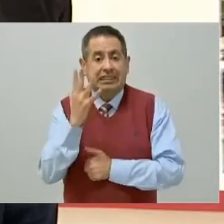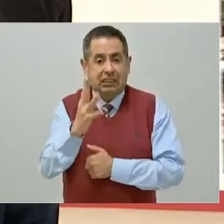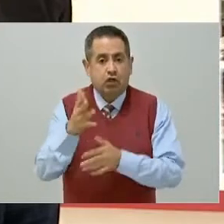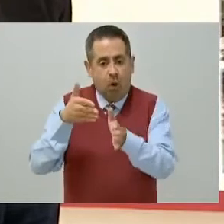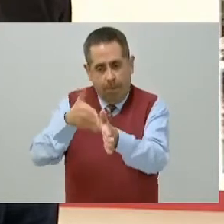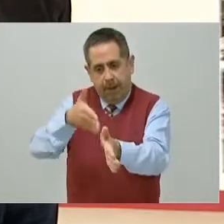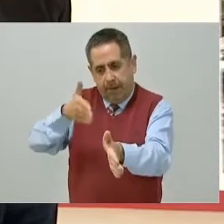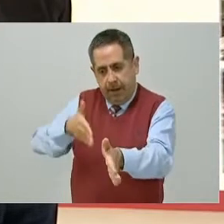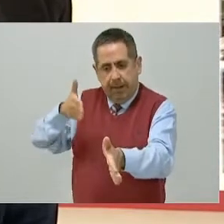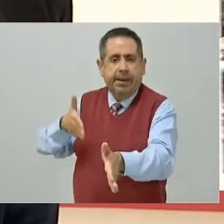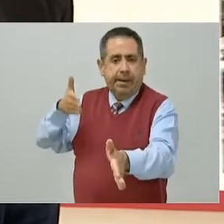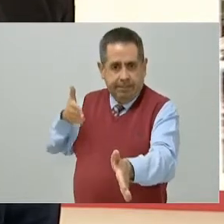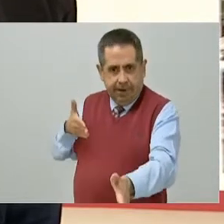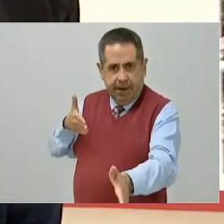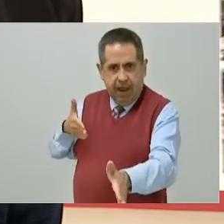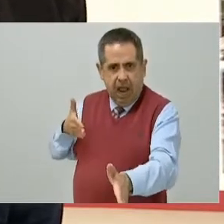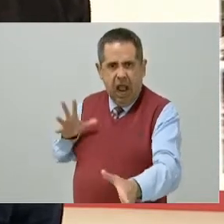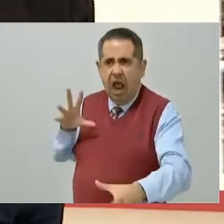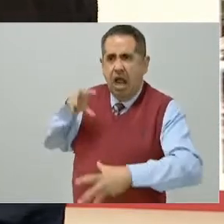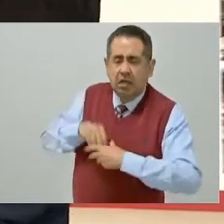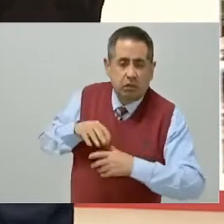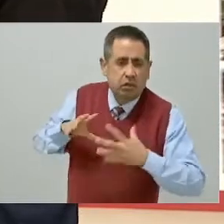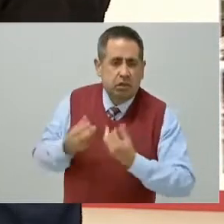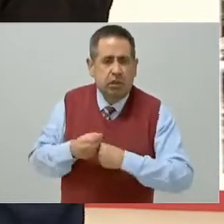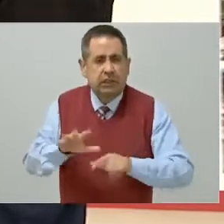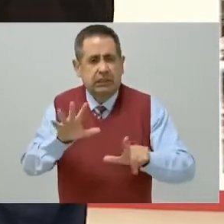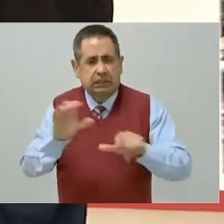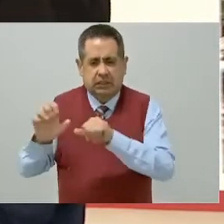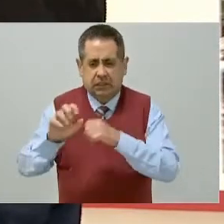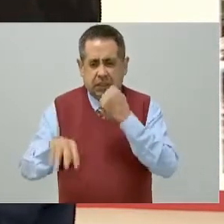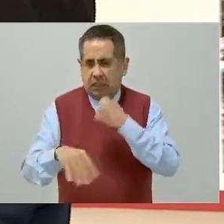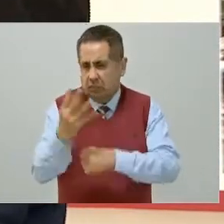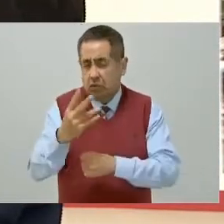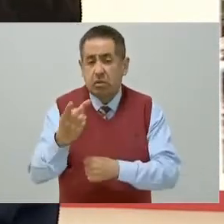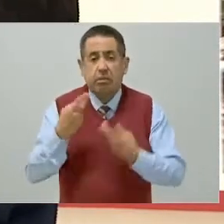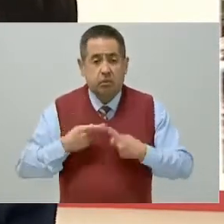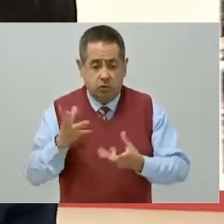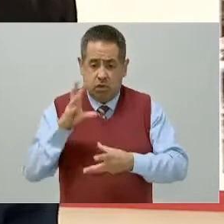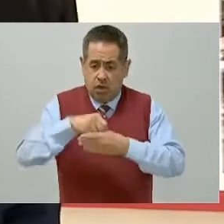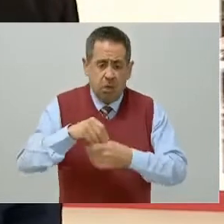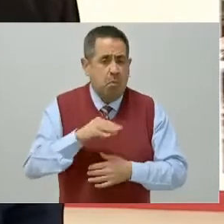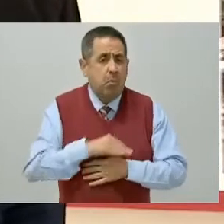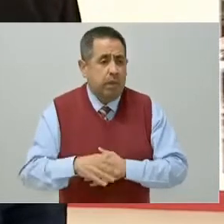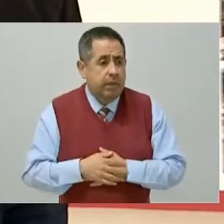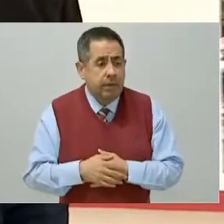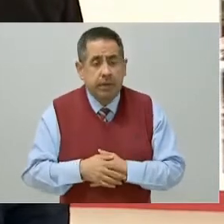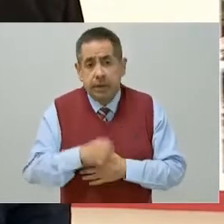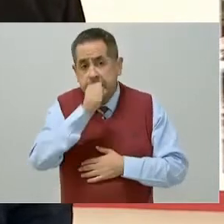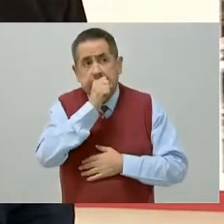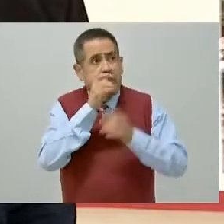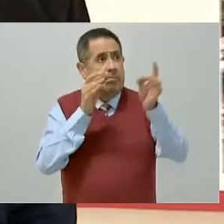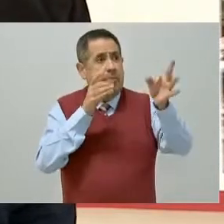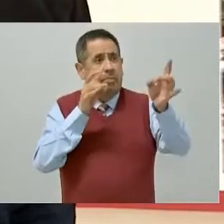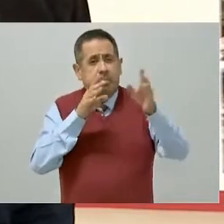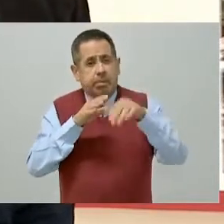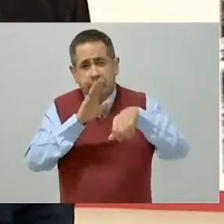como ya decía Ingenio Marán, con capacidad de 714 pasajeros. La señalización que